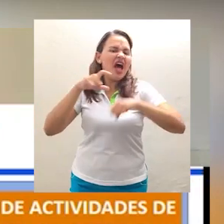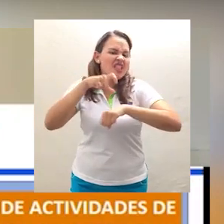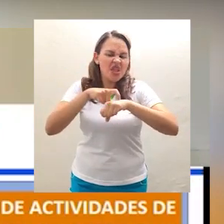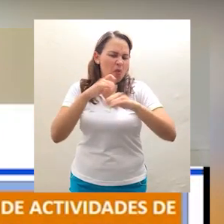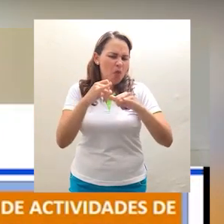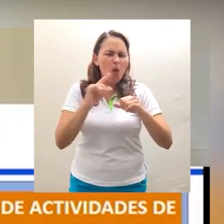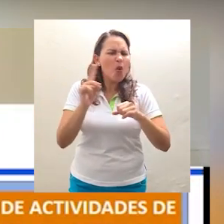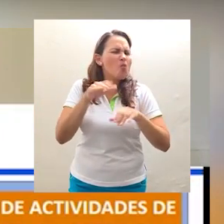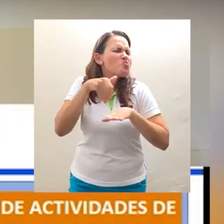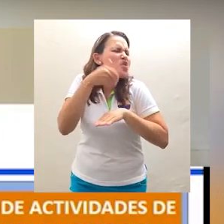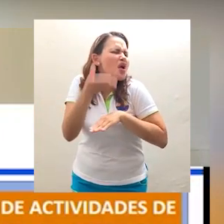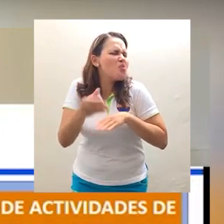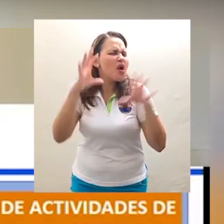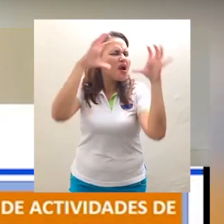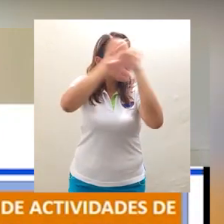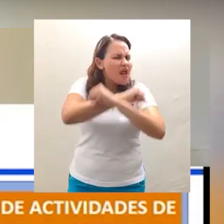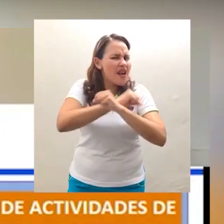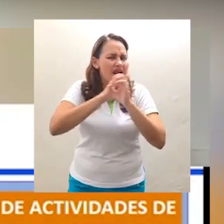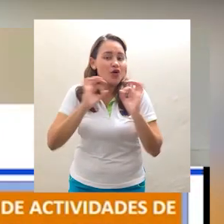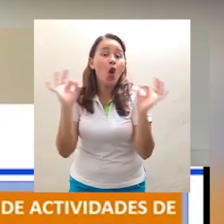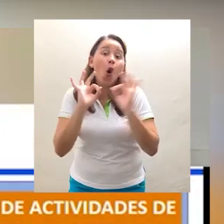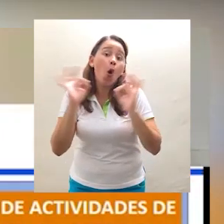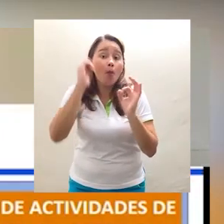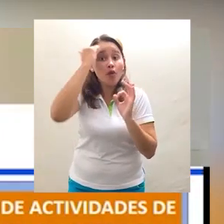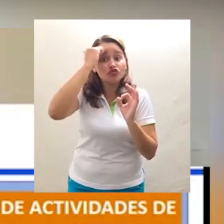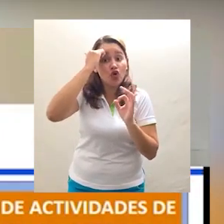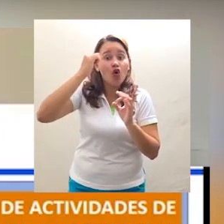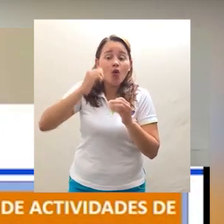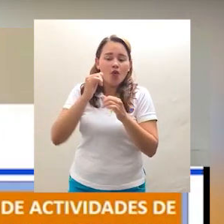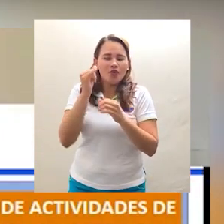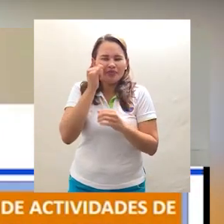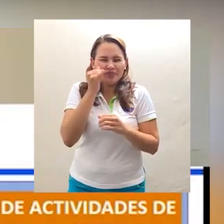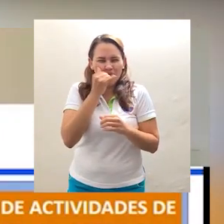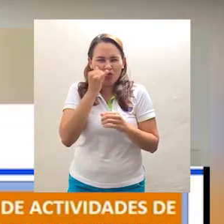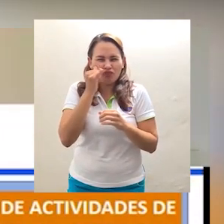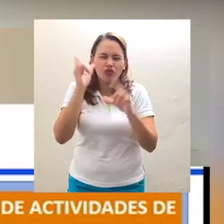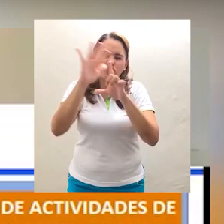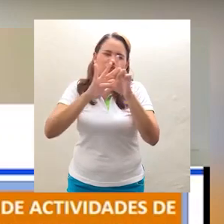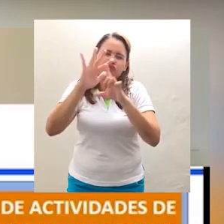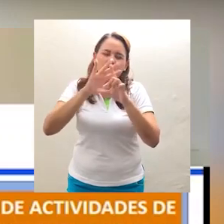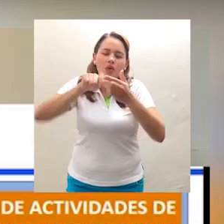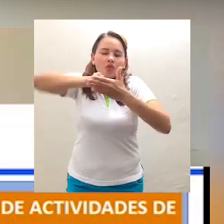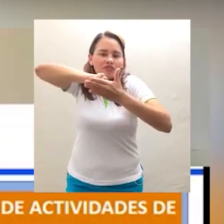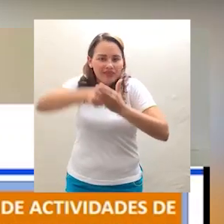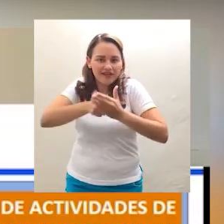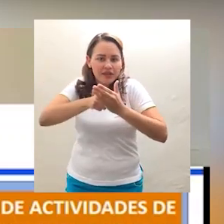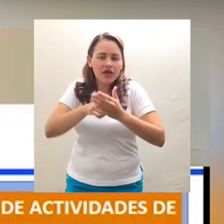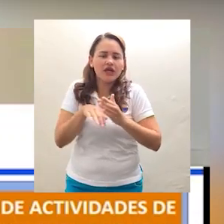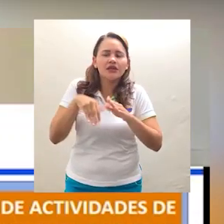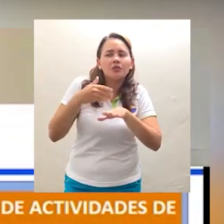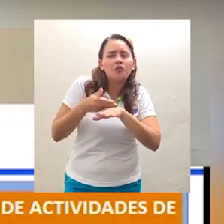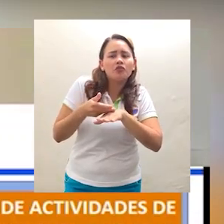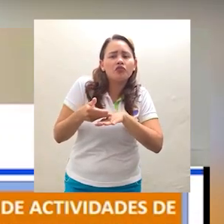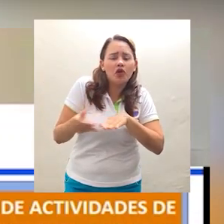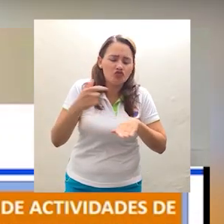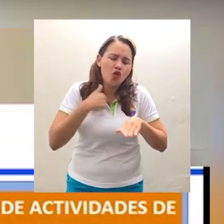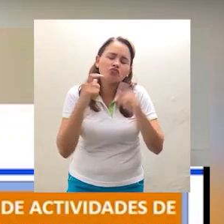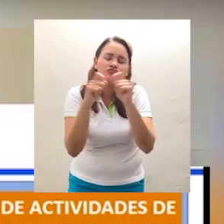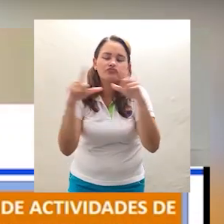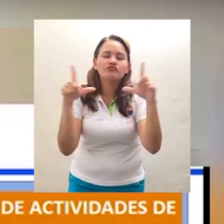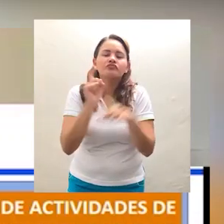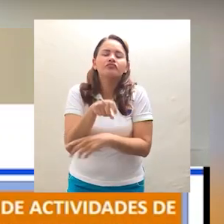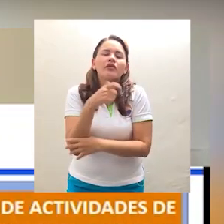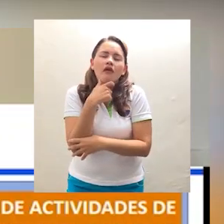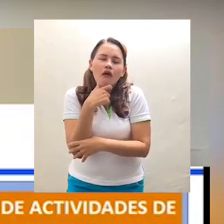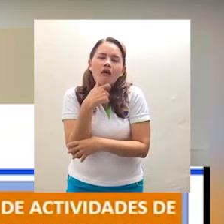grabó ahí en ese momento, yo no pude participar, pero luego yo ingreso en la noche a la plataforma y veo esa clase y ese video que ya pasó.